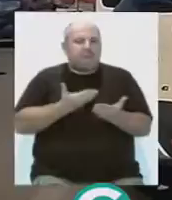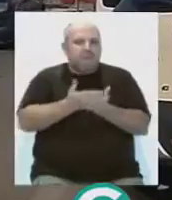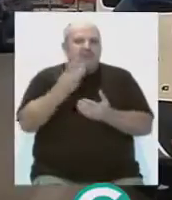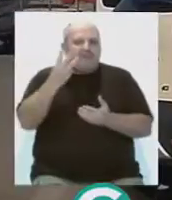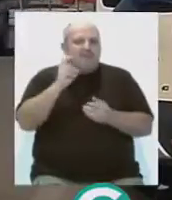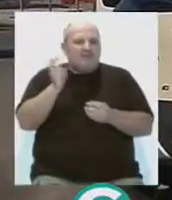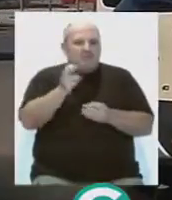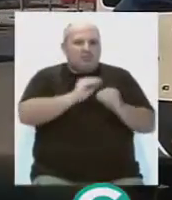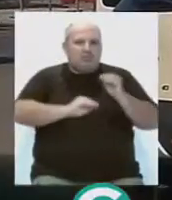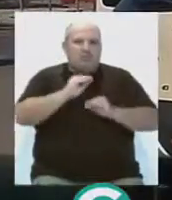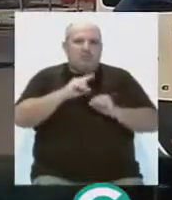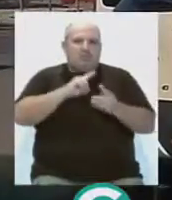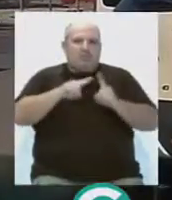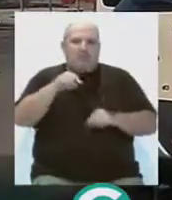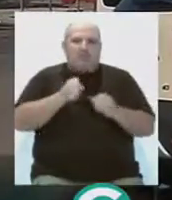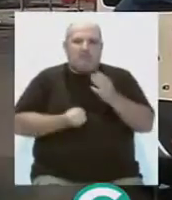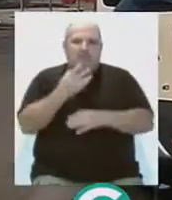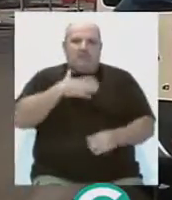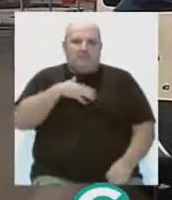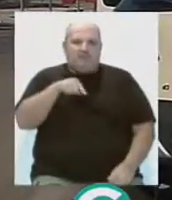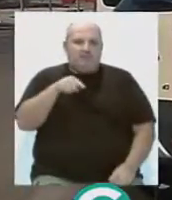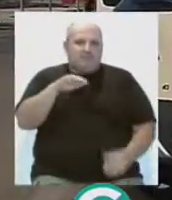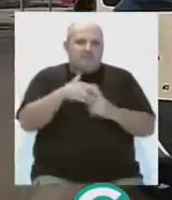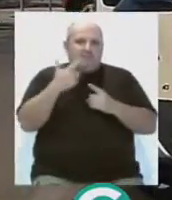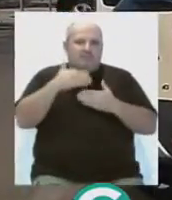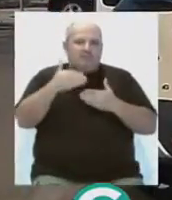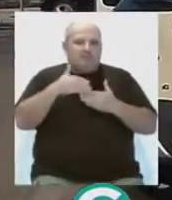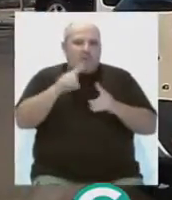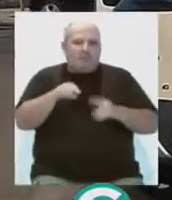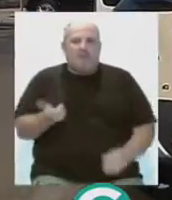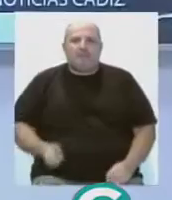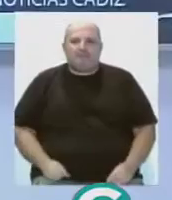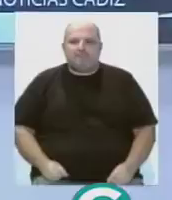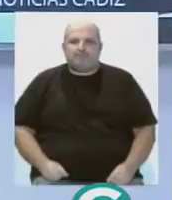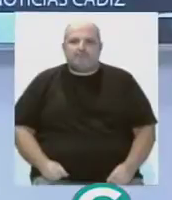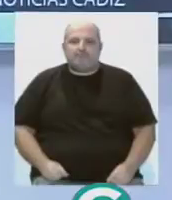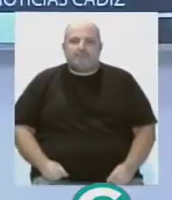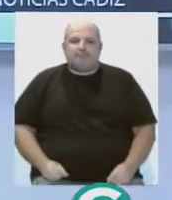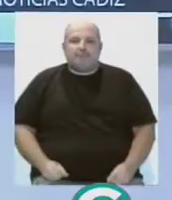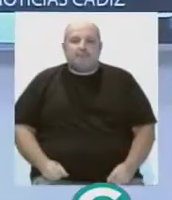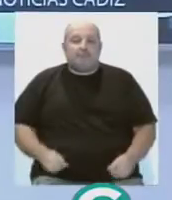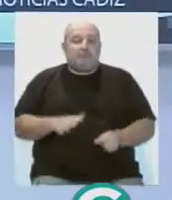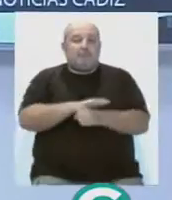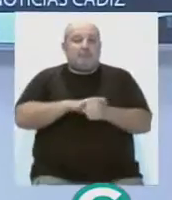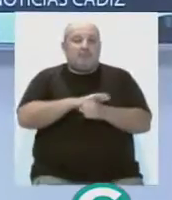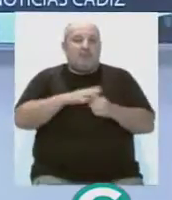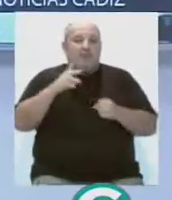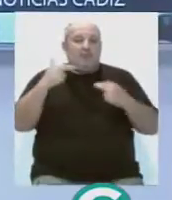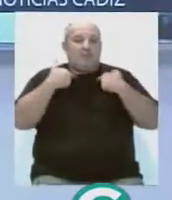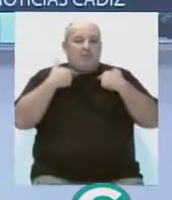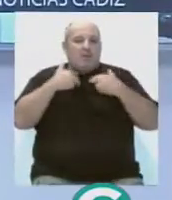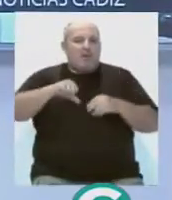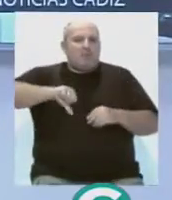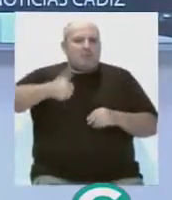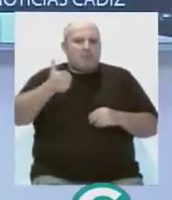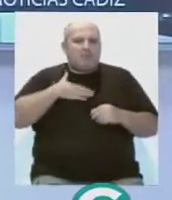hasta tres alternativas al problema provocado por la falta de previsión y diálogo. En clave provincial, la Diputación ha aprobado